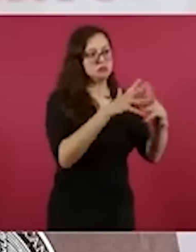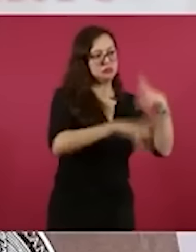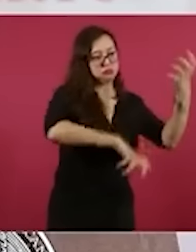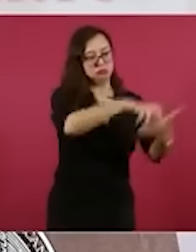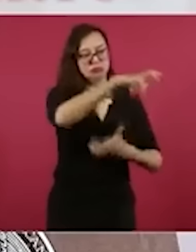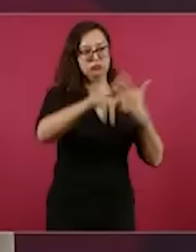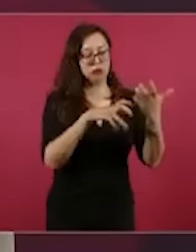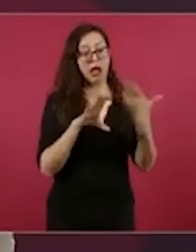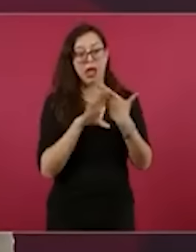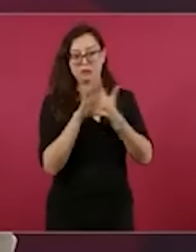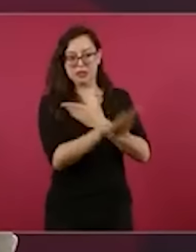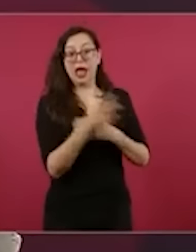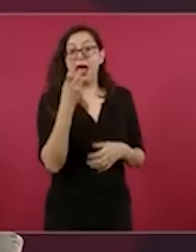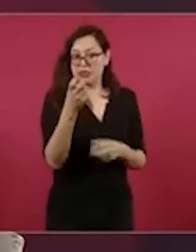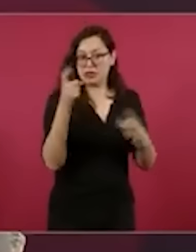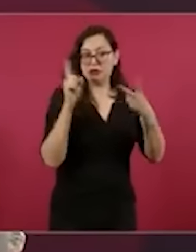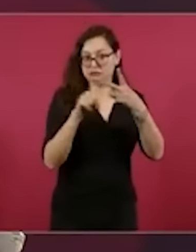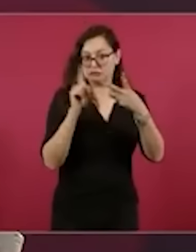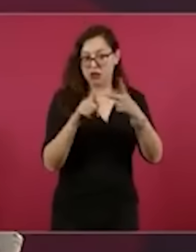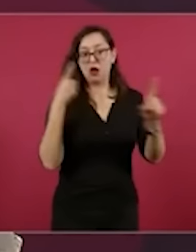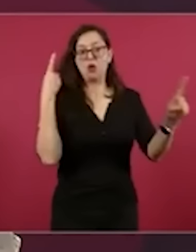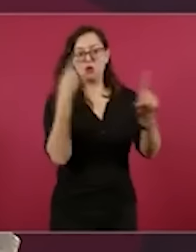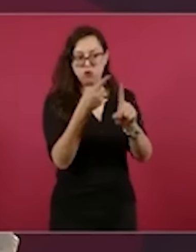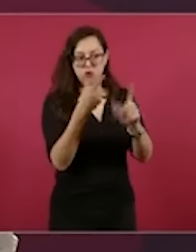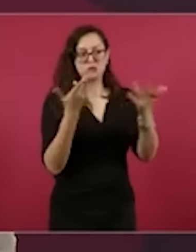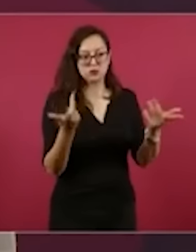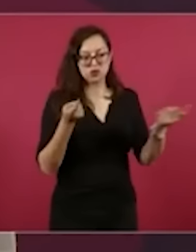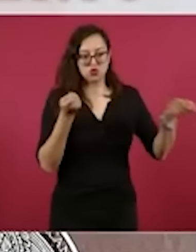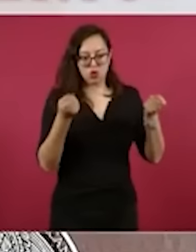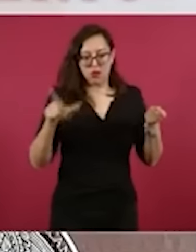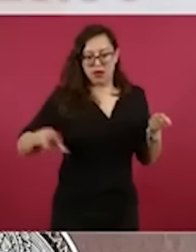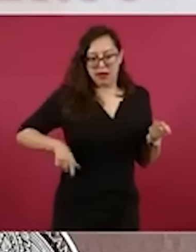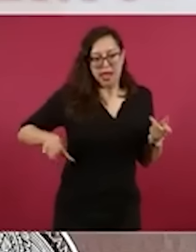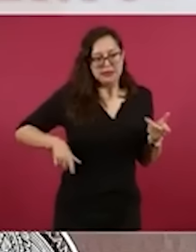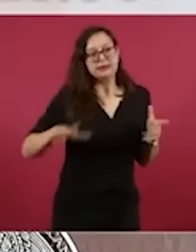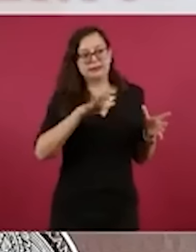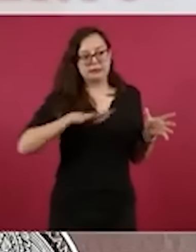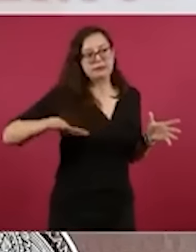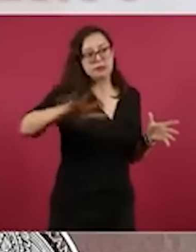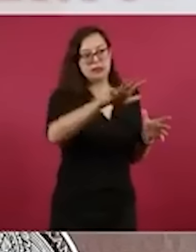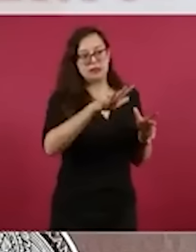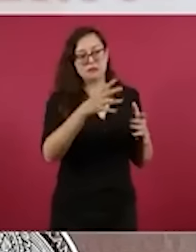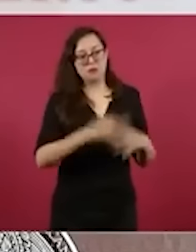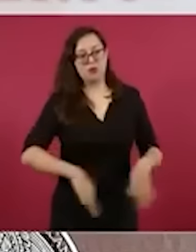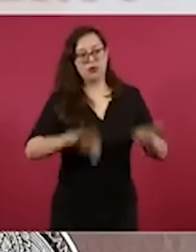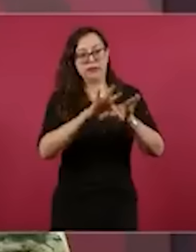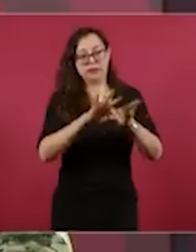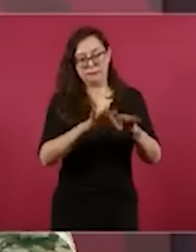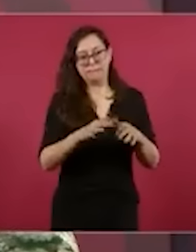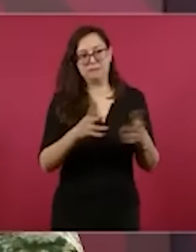y garantizar la seguridad interior, el estado de derecho y principalmente la paz y la